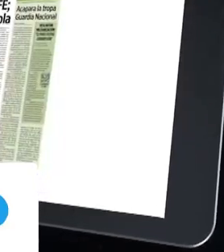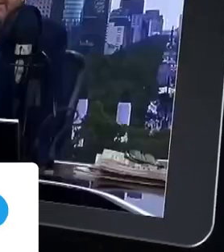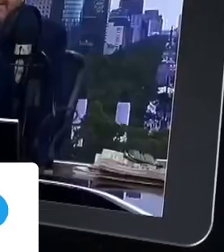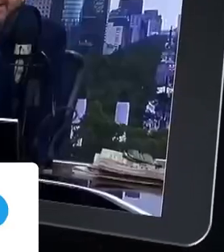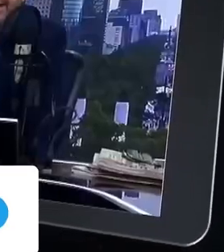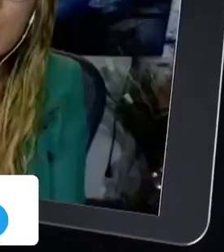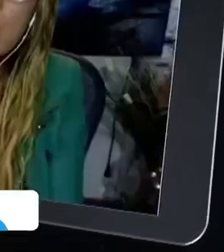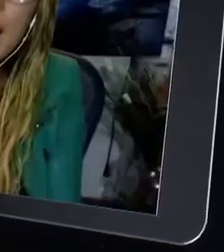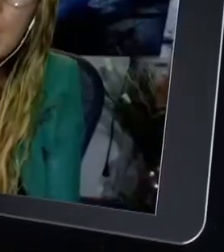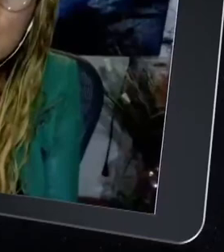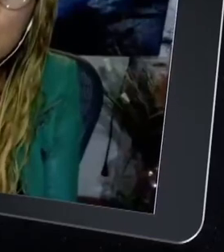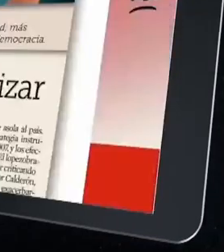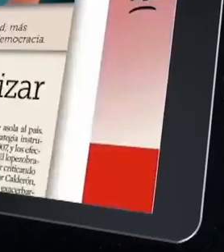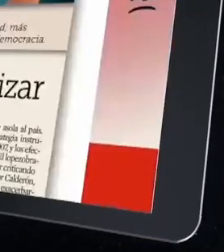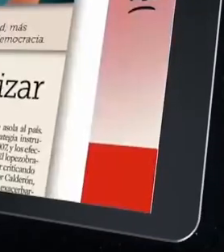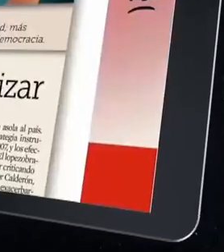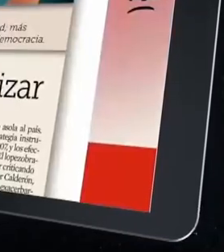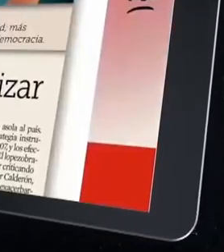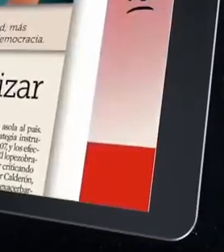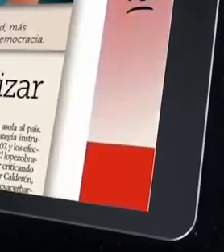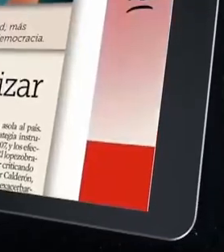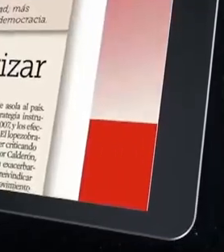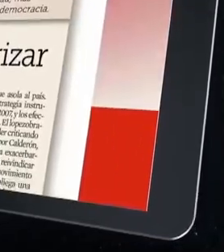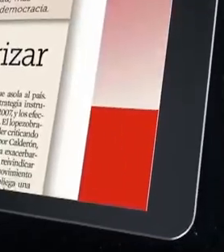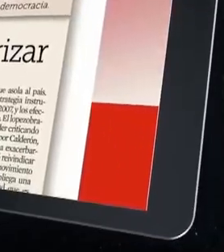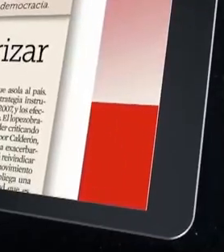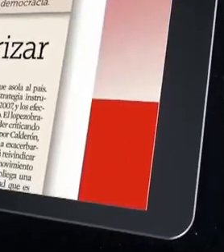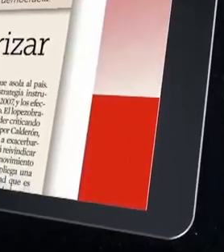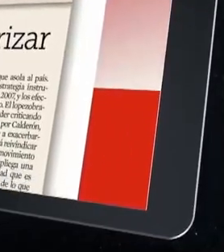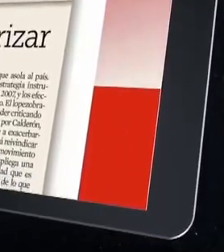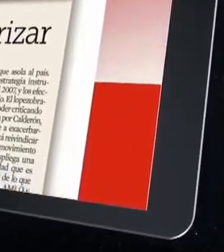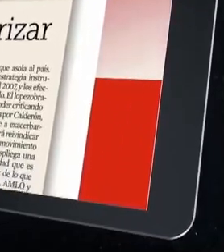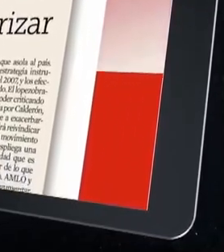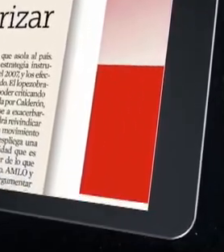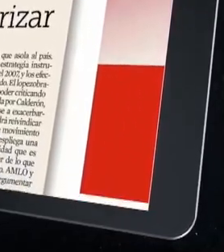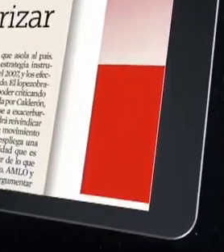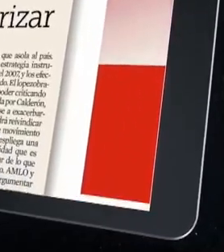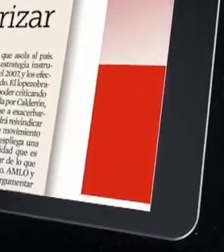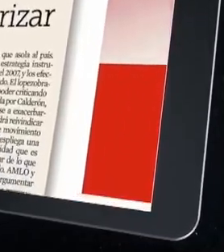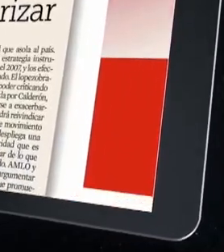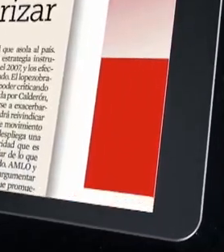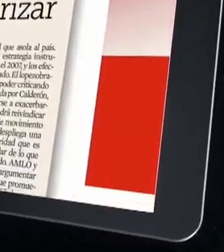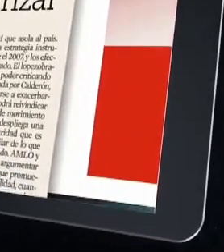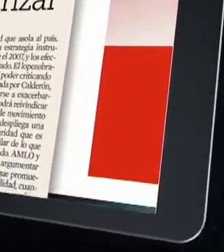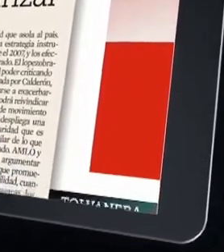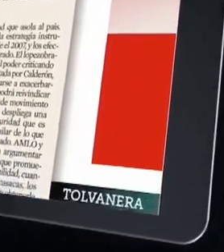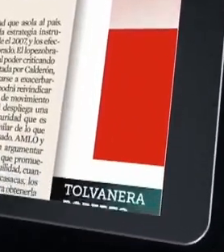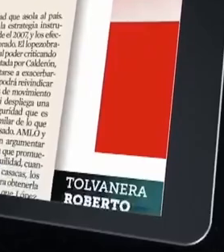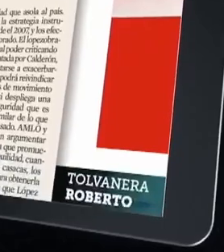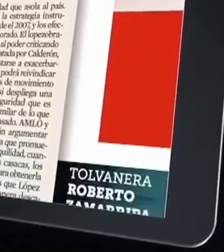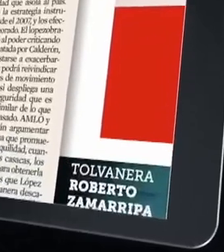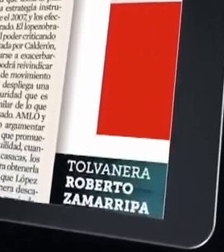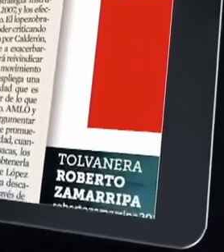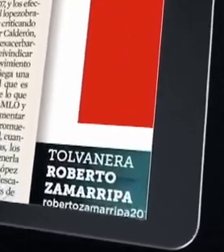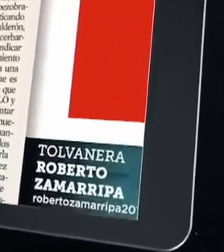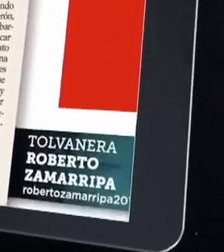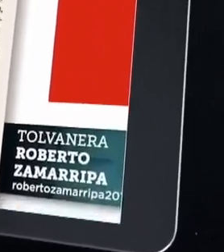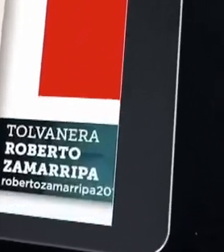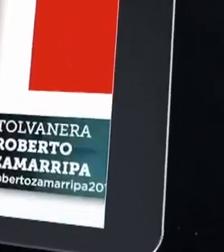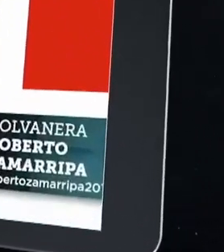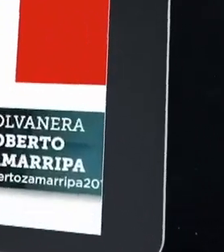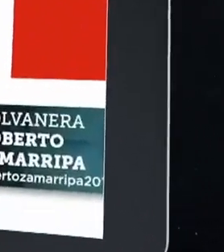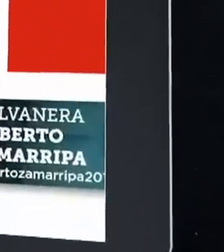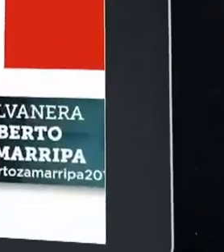de televisión y Twitter, se habla de que el presidente López Obrador está militarizando el país. Aseguran que se trata de una